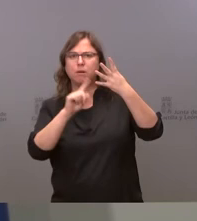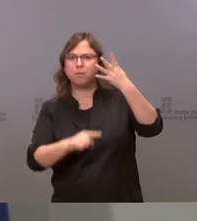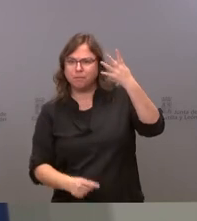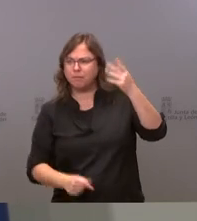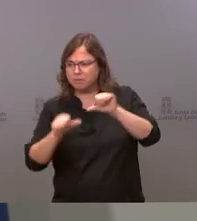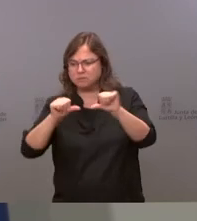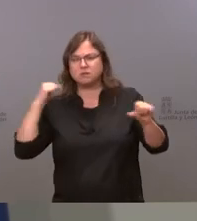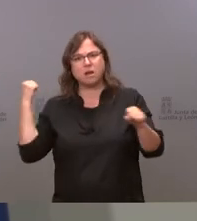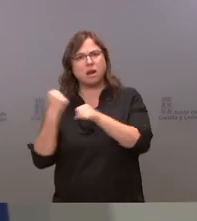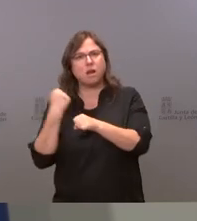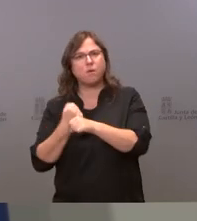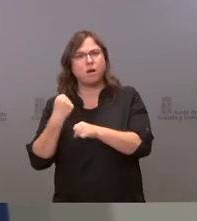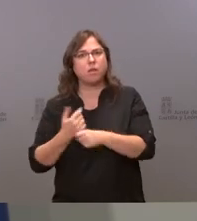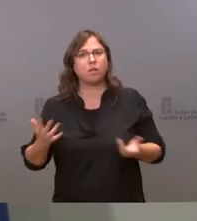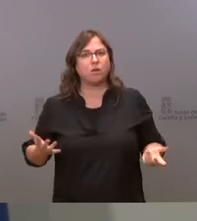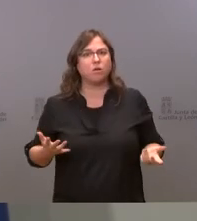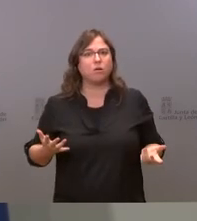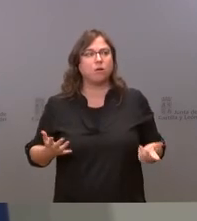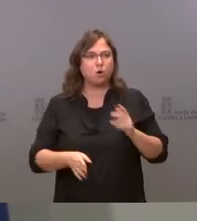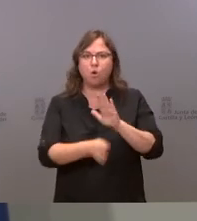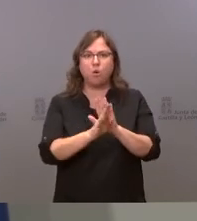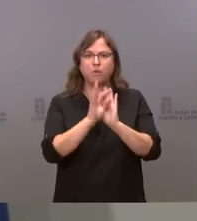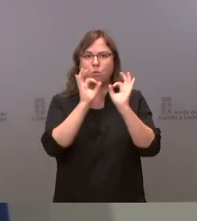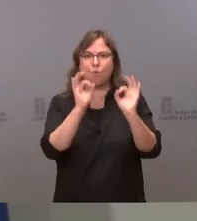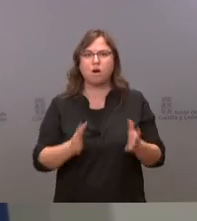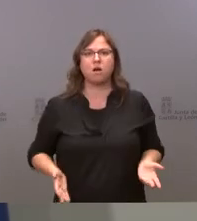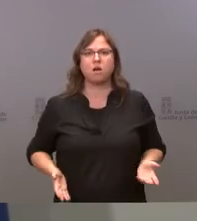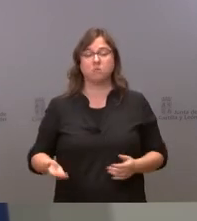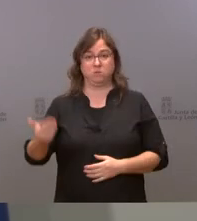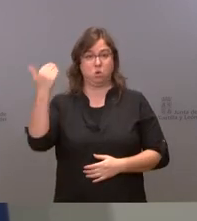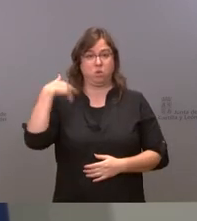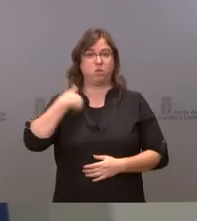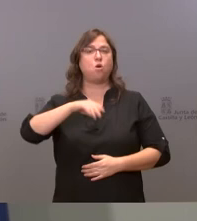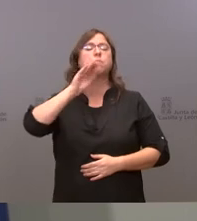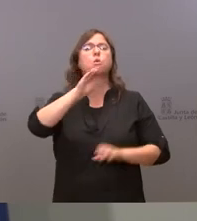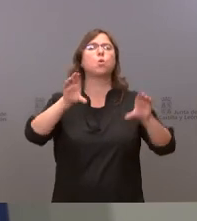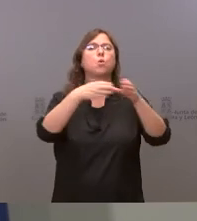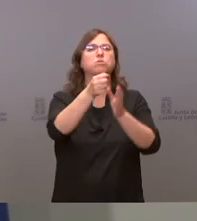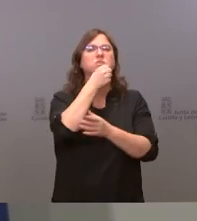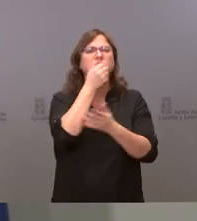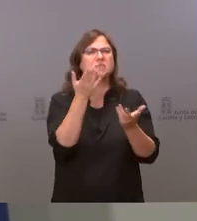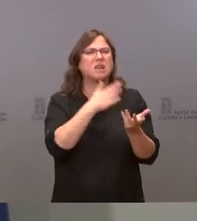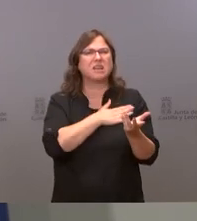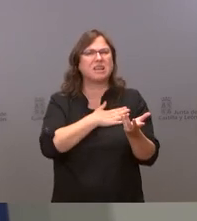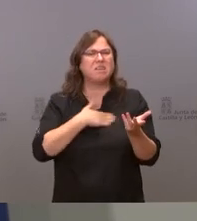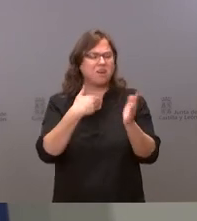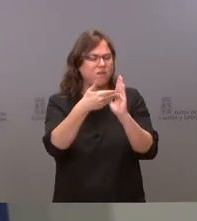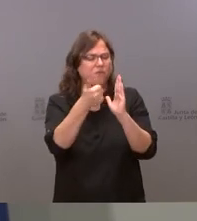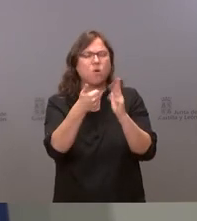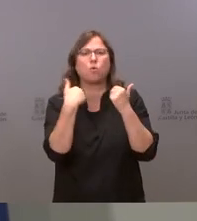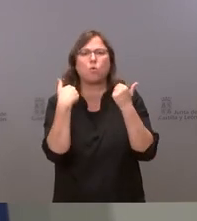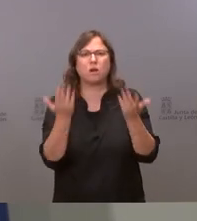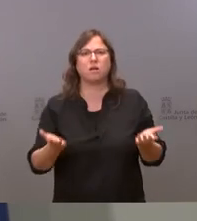naturalmente naturalmente que siguen en marcha es que yo el otro día le pregunté al Partido Socialista qué era exactamente lo que quería que retirase insisto